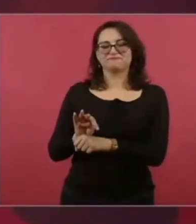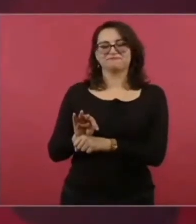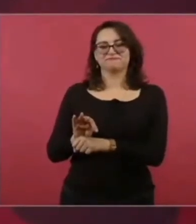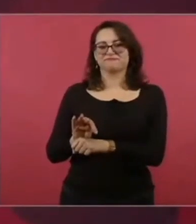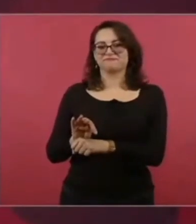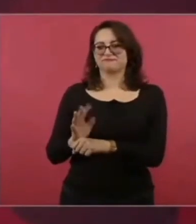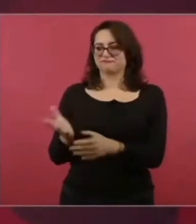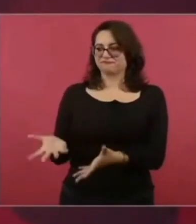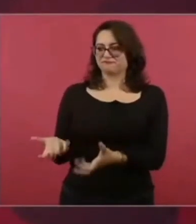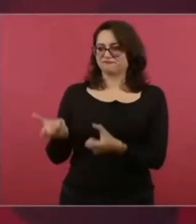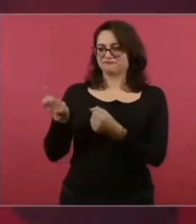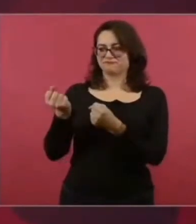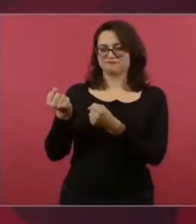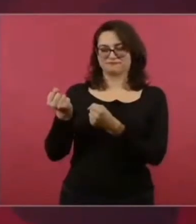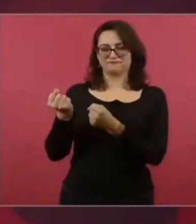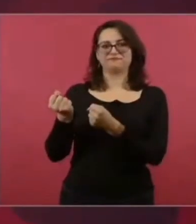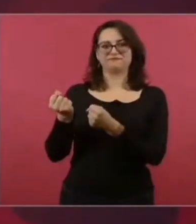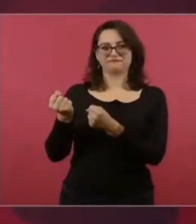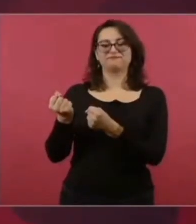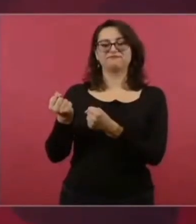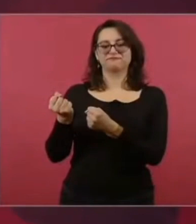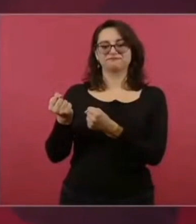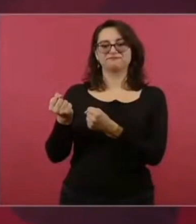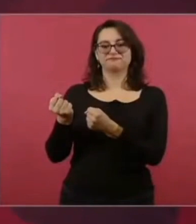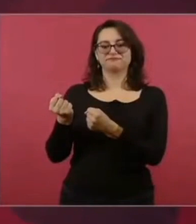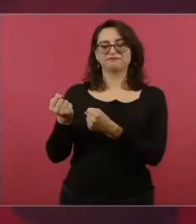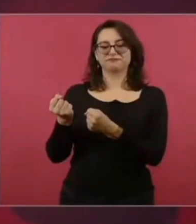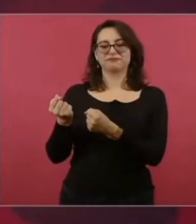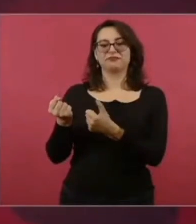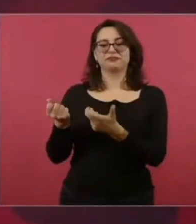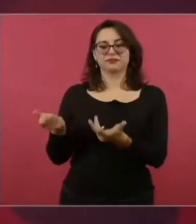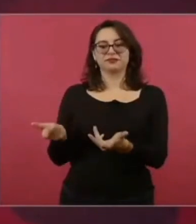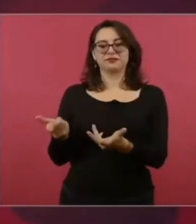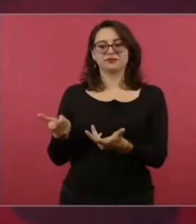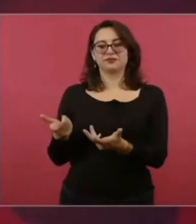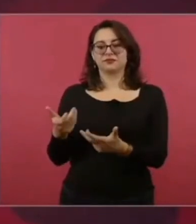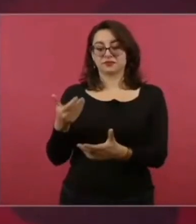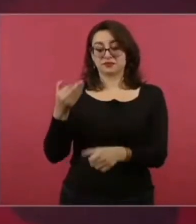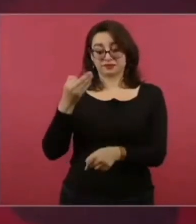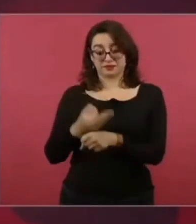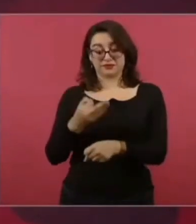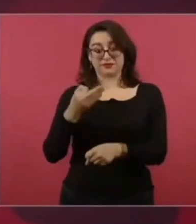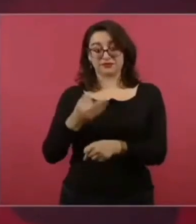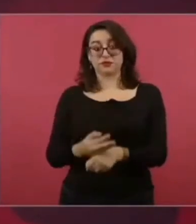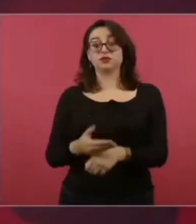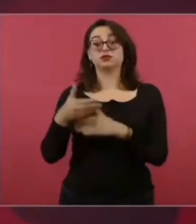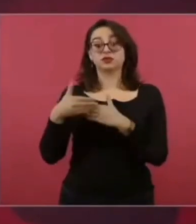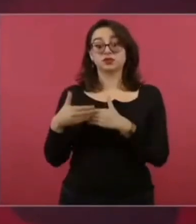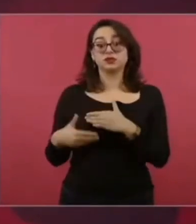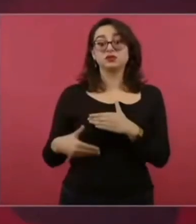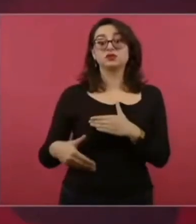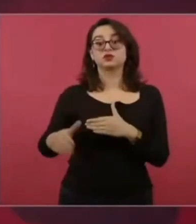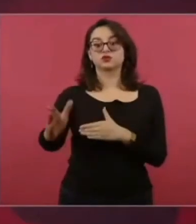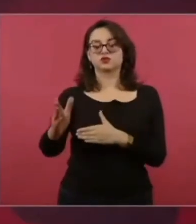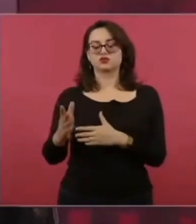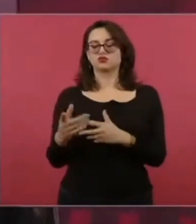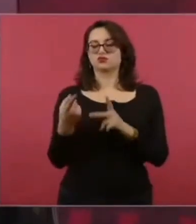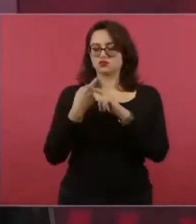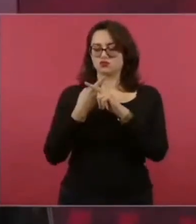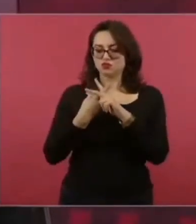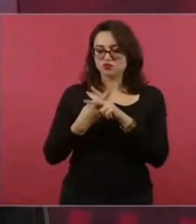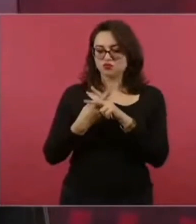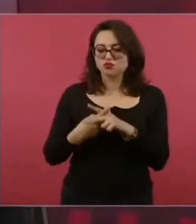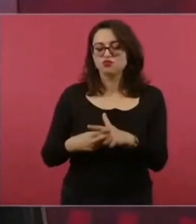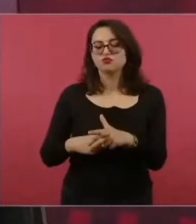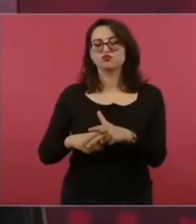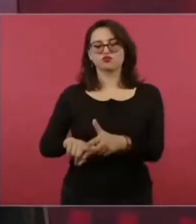Eso es lo que está convirtiendo a México, a partir de esta transformación,